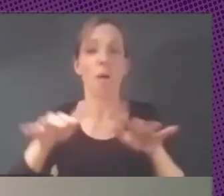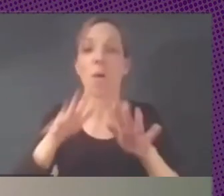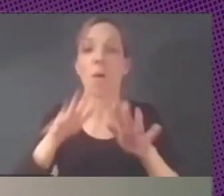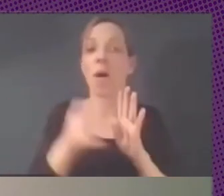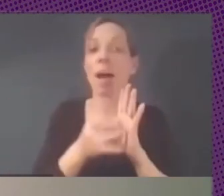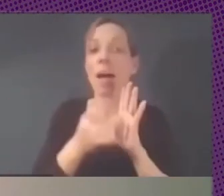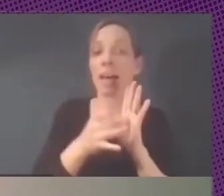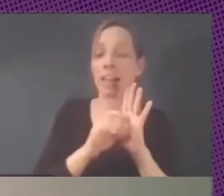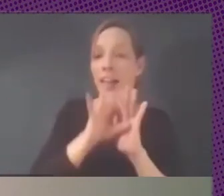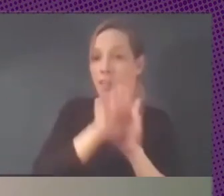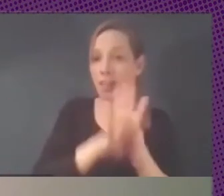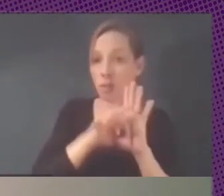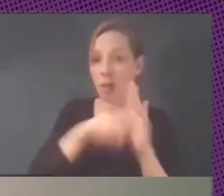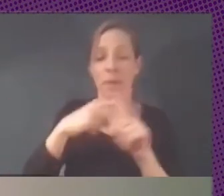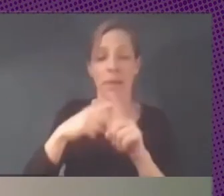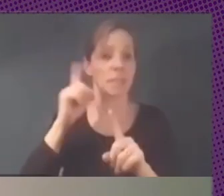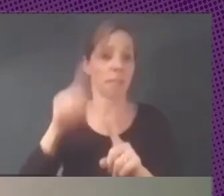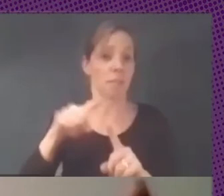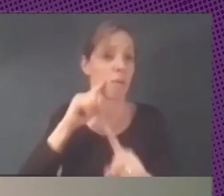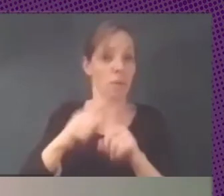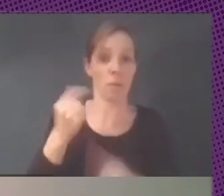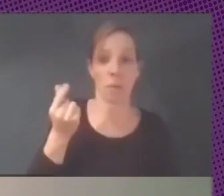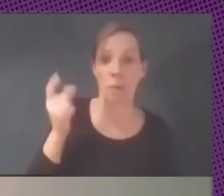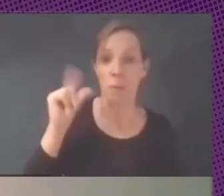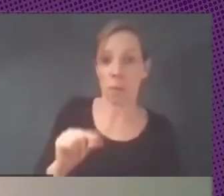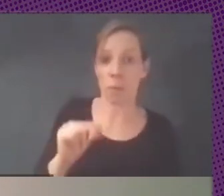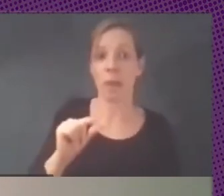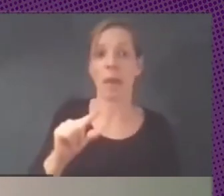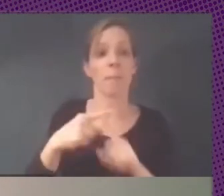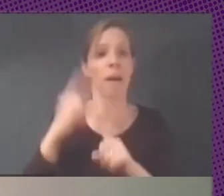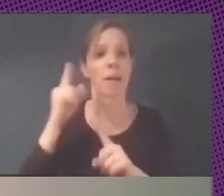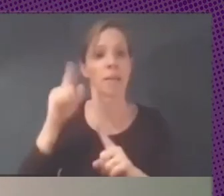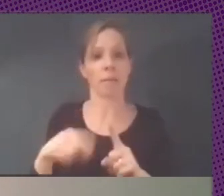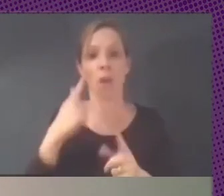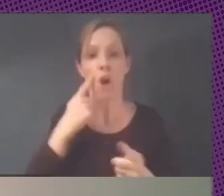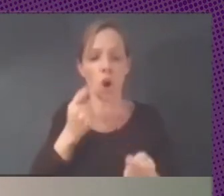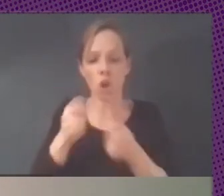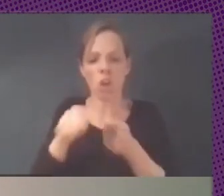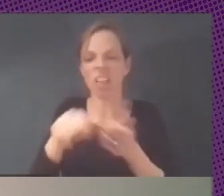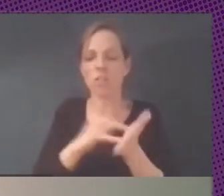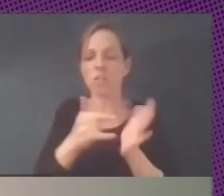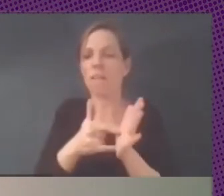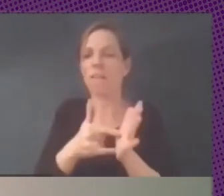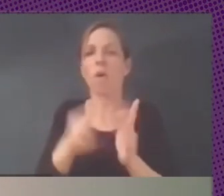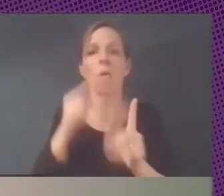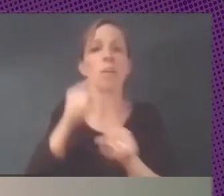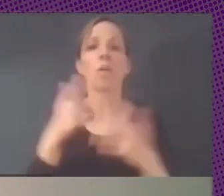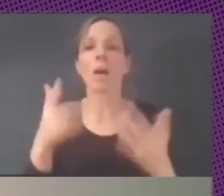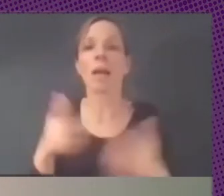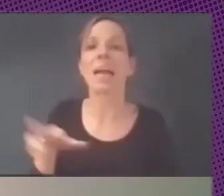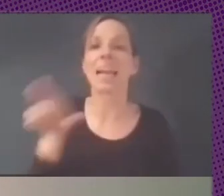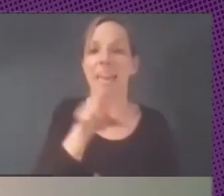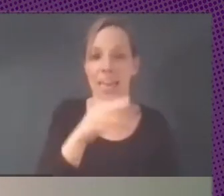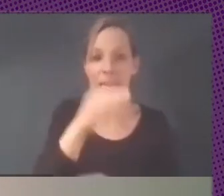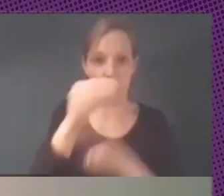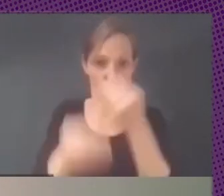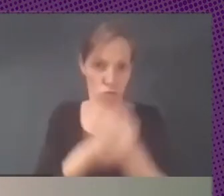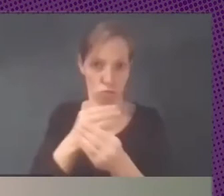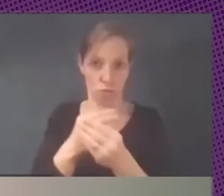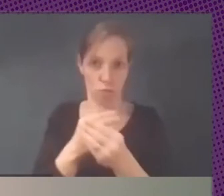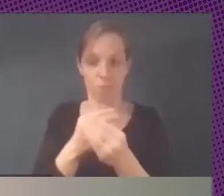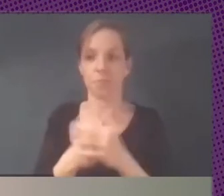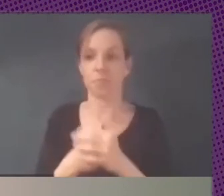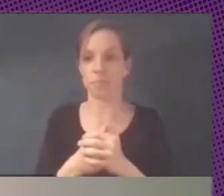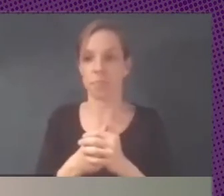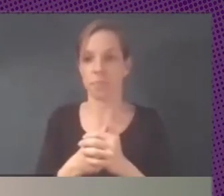bajar el costo es como lo más importante es tener el control hacia dónde va esa tecnología tiene que ver con el reuso cuando hablamos de gobierno en